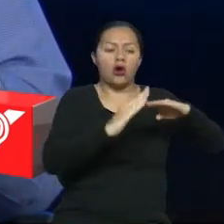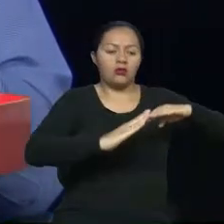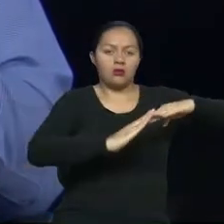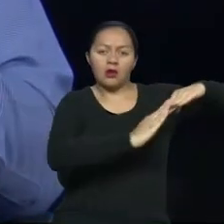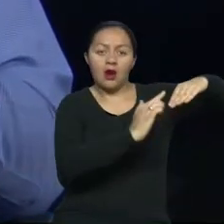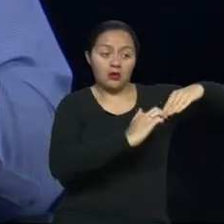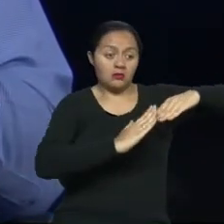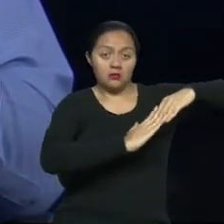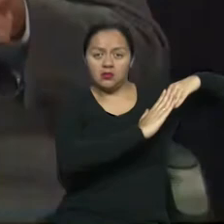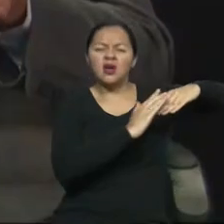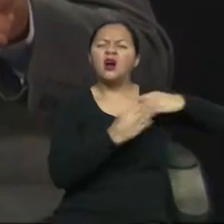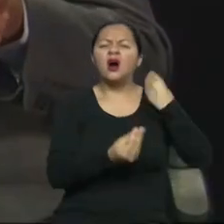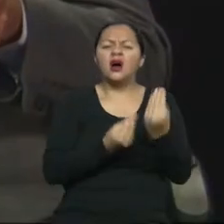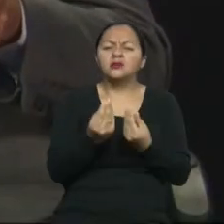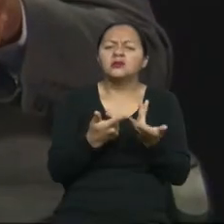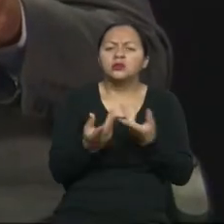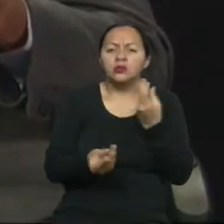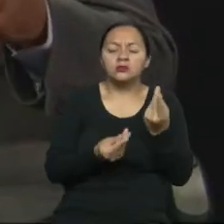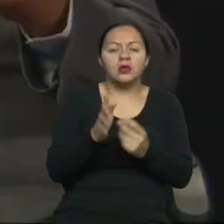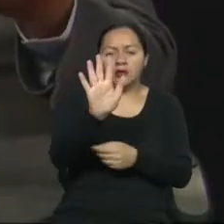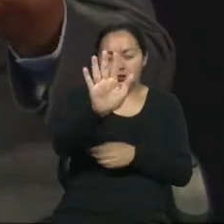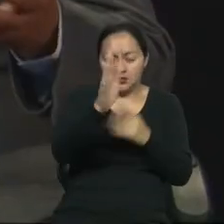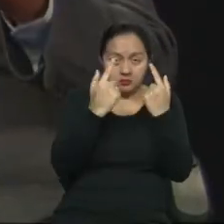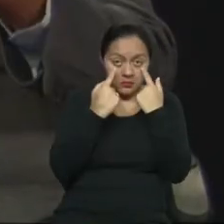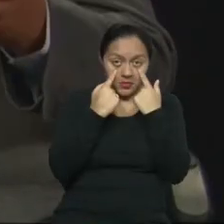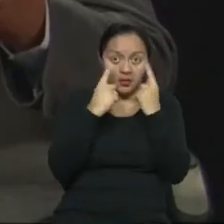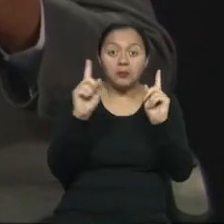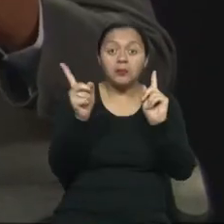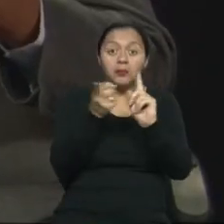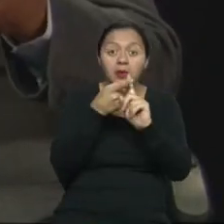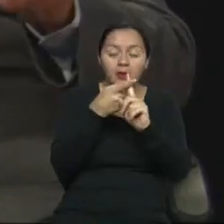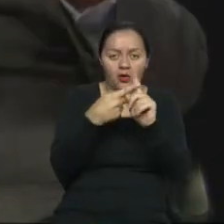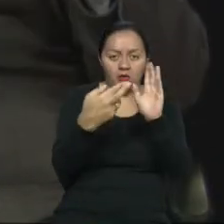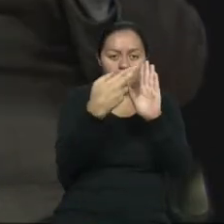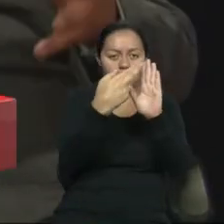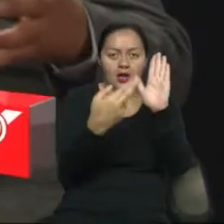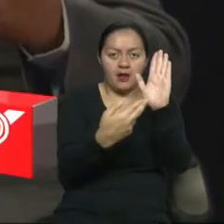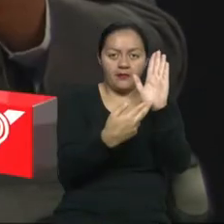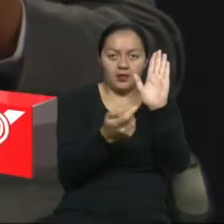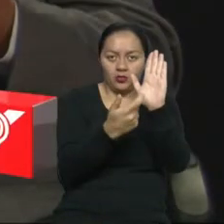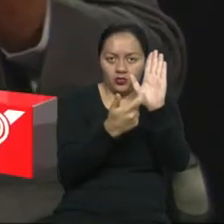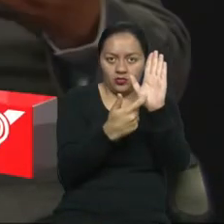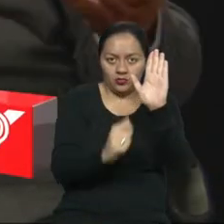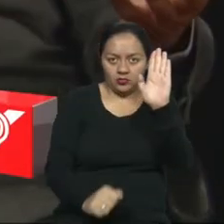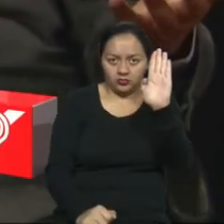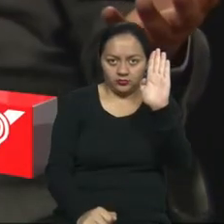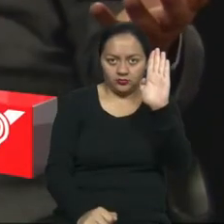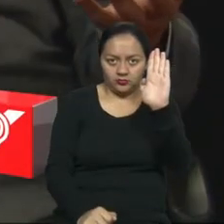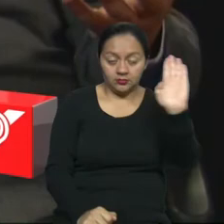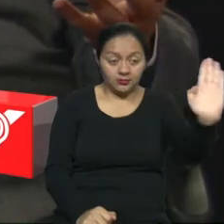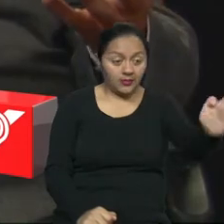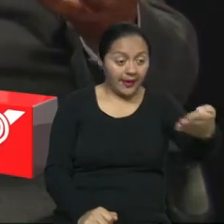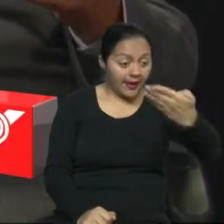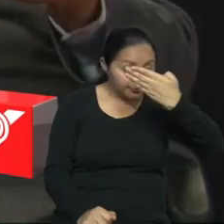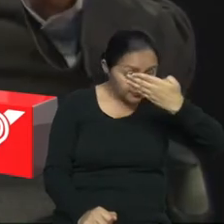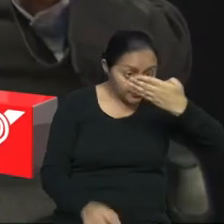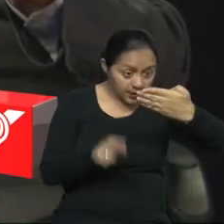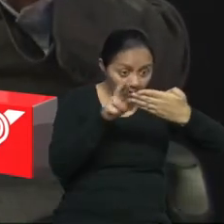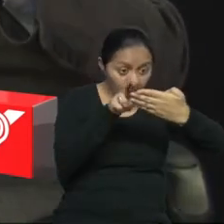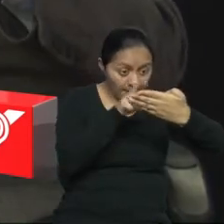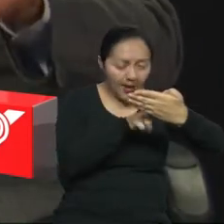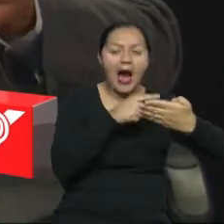accesibilidad? Primero, que conozcan la normativa. El hecho de conocer la normativa ya permite tener un abanico mucho más grande de